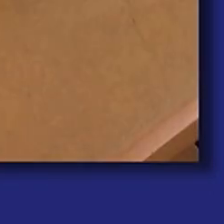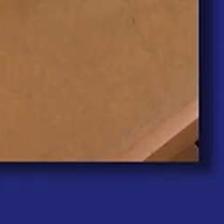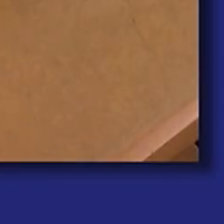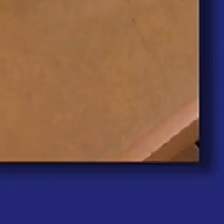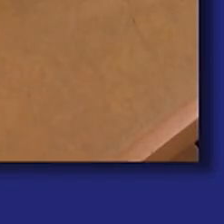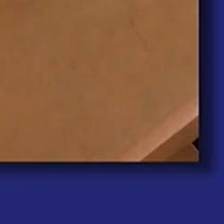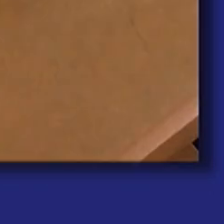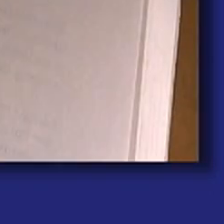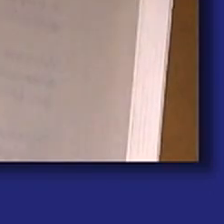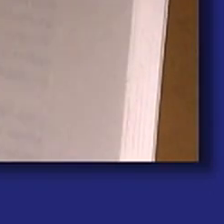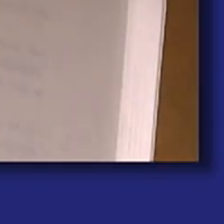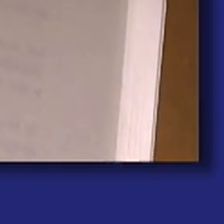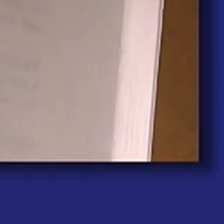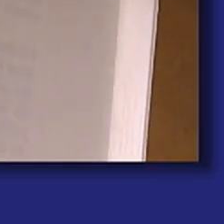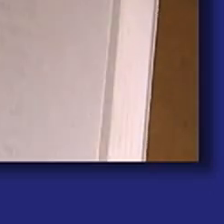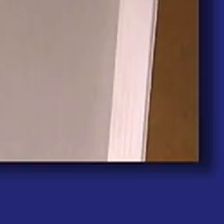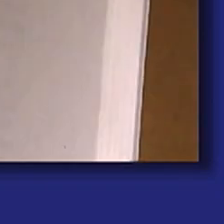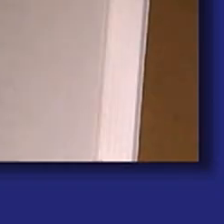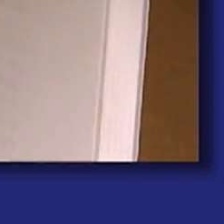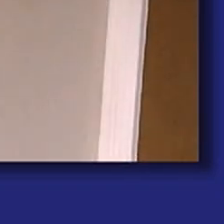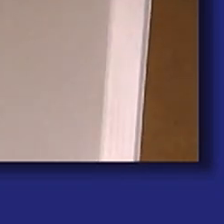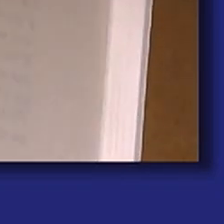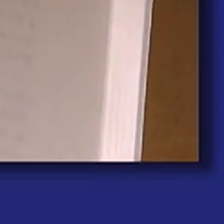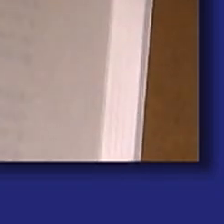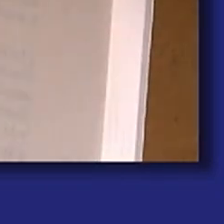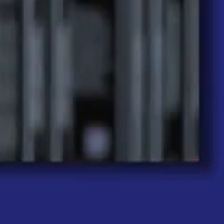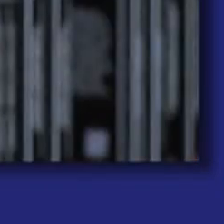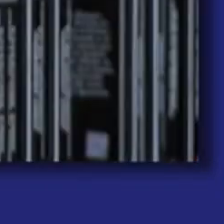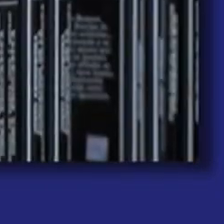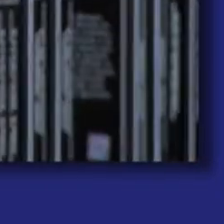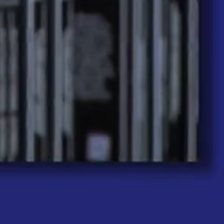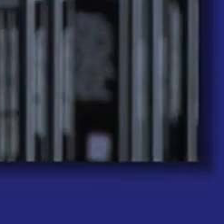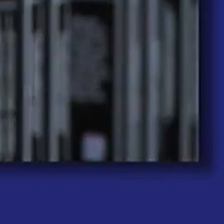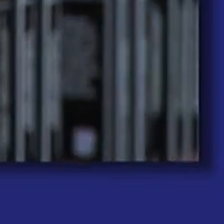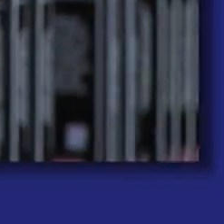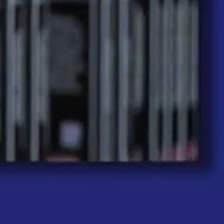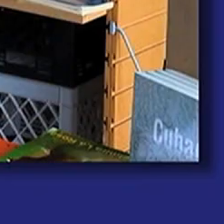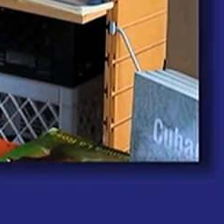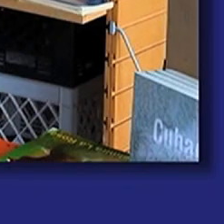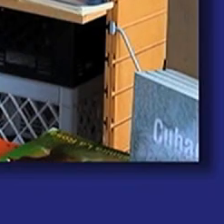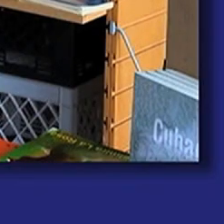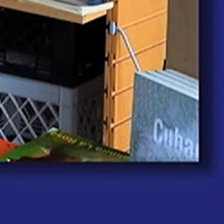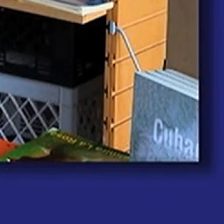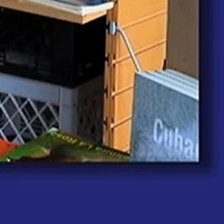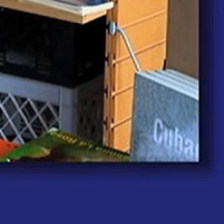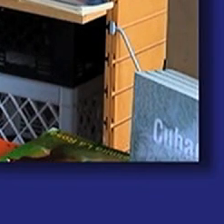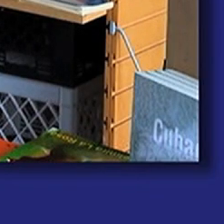ella, se enciende como un yesquero. Y al cerrar, se apaga. Pero queda uno, mmm,